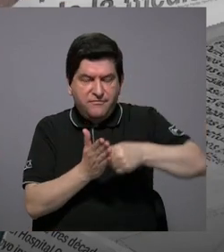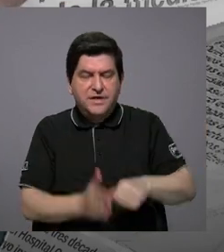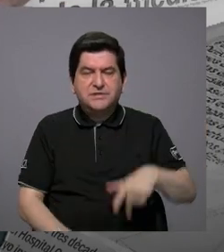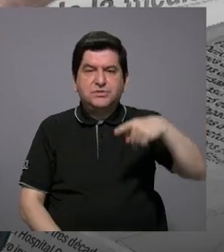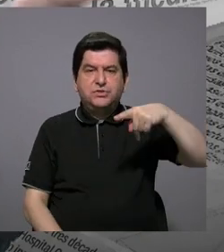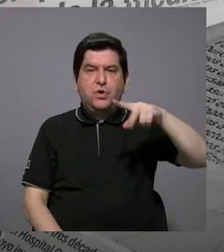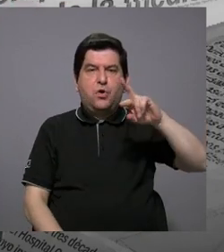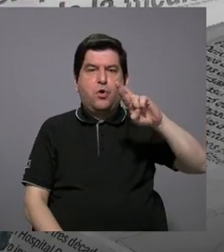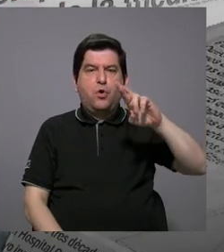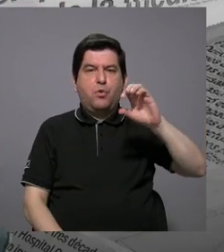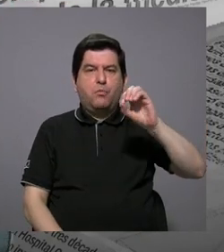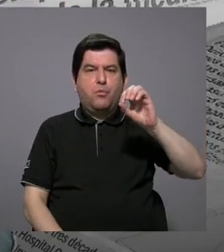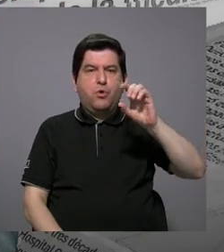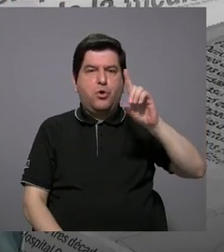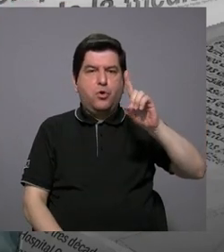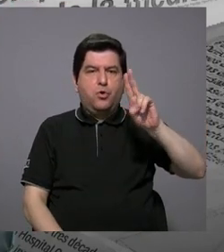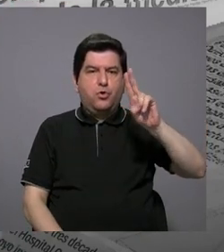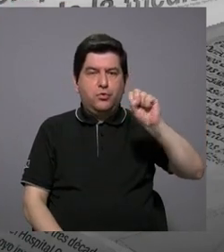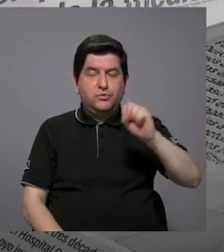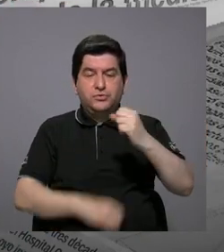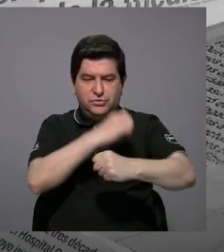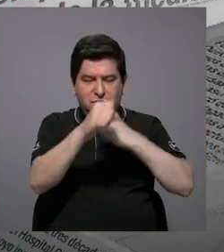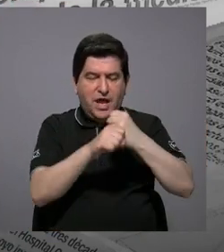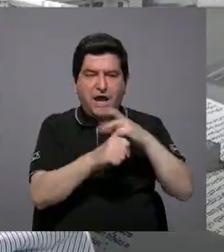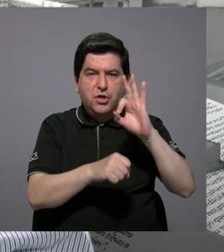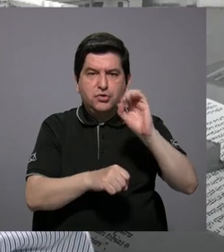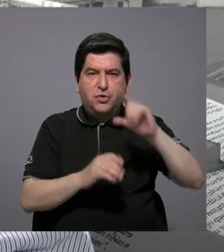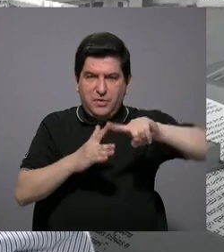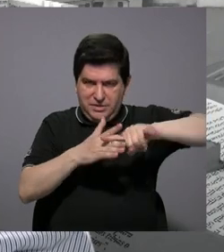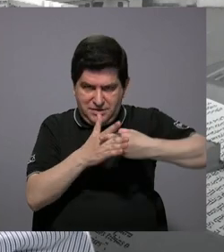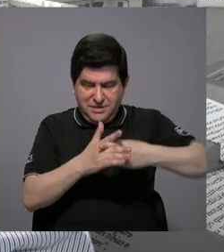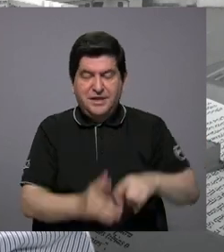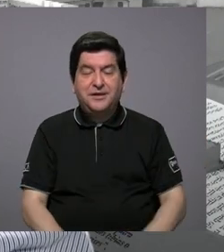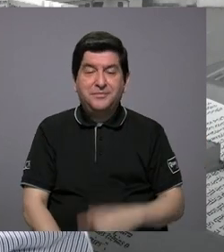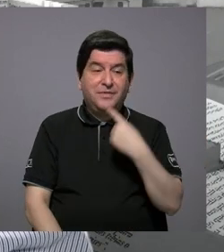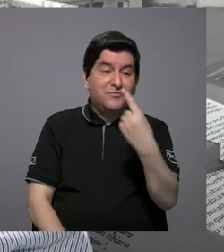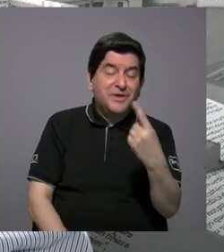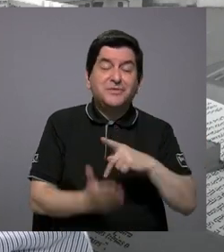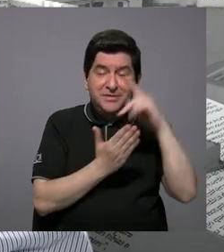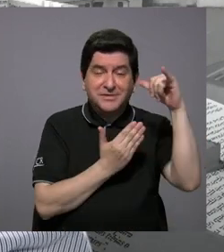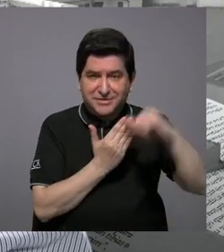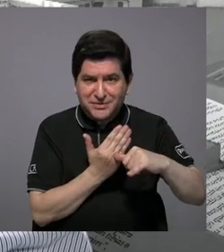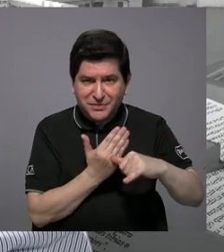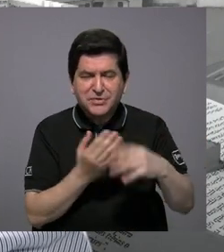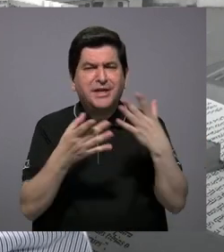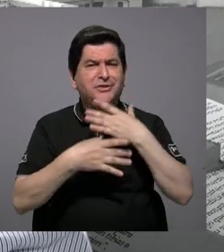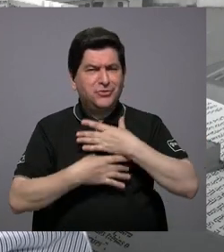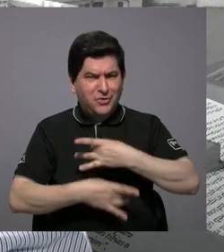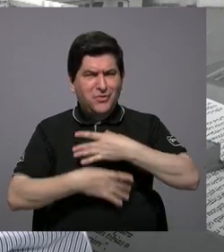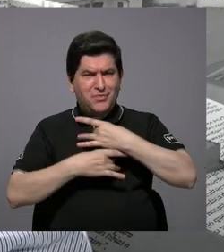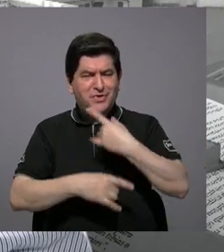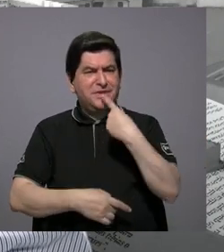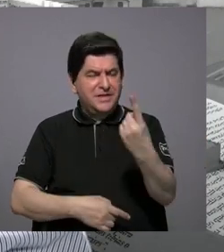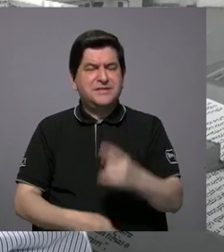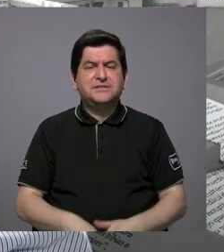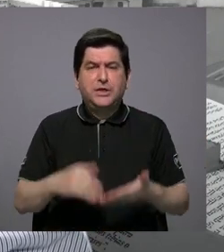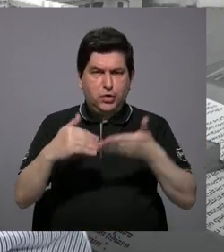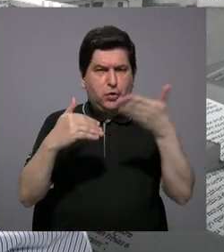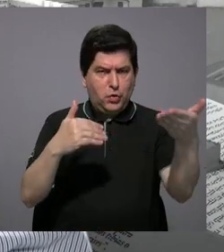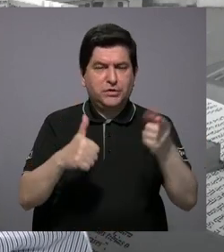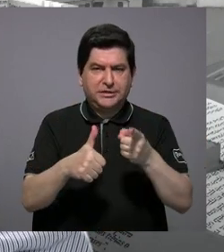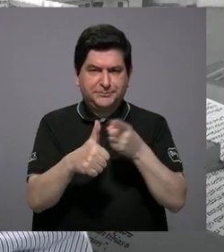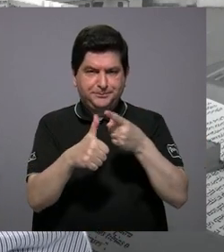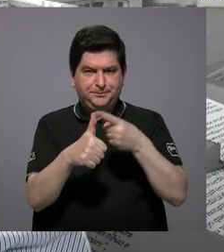PRODUS desde los años 90. Bueno, ya que menciona ese proyecto, sería interesante decirle algunas cosas.